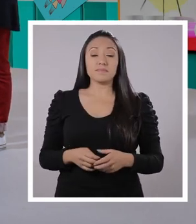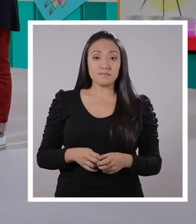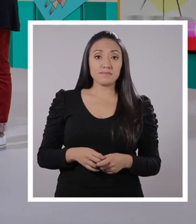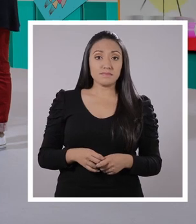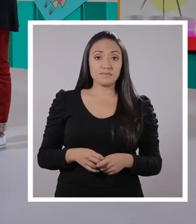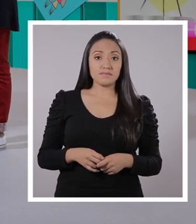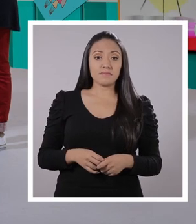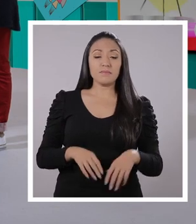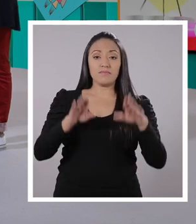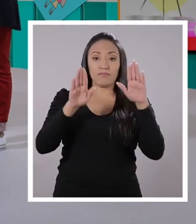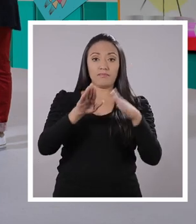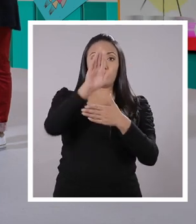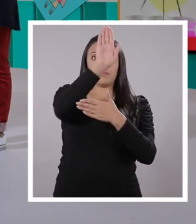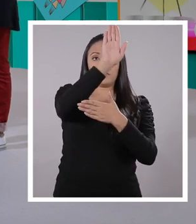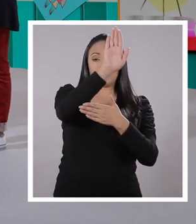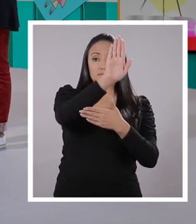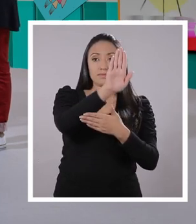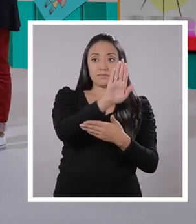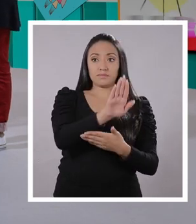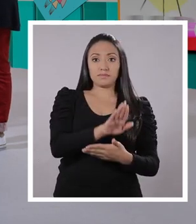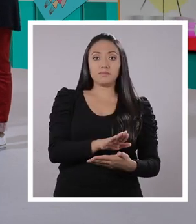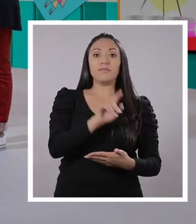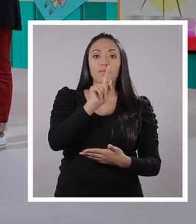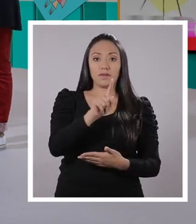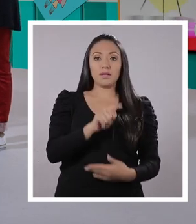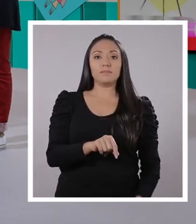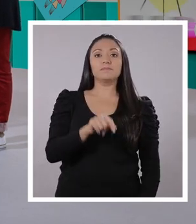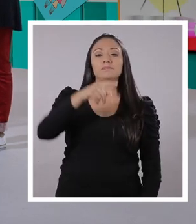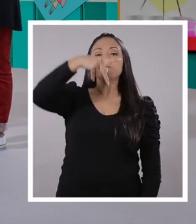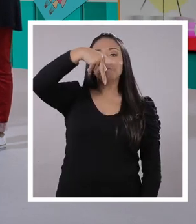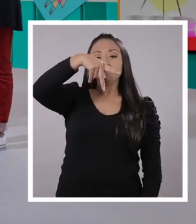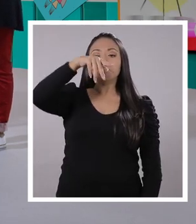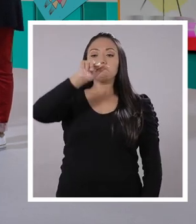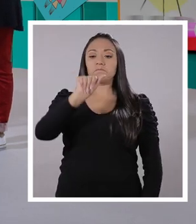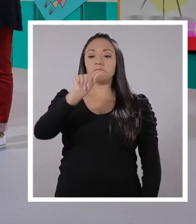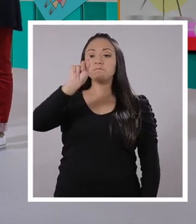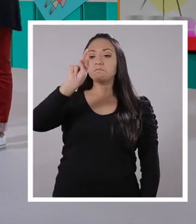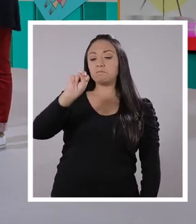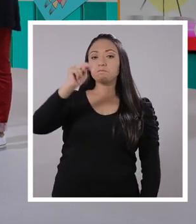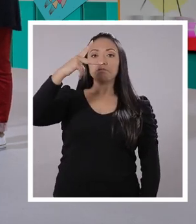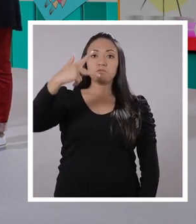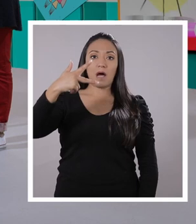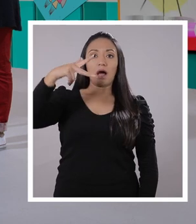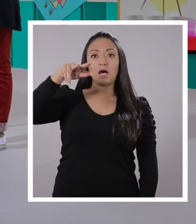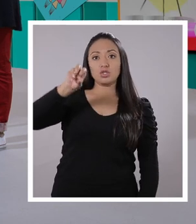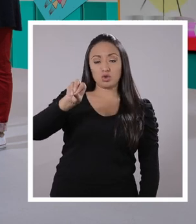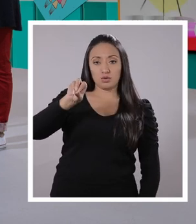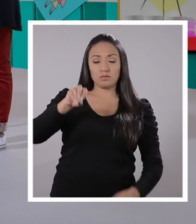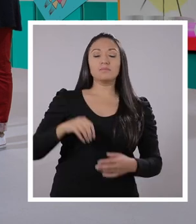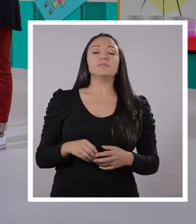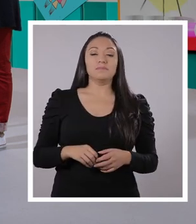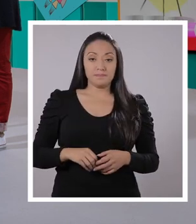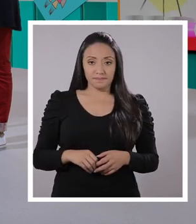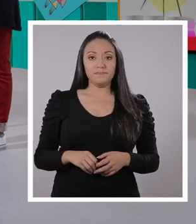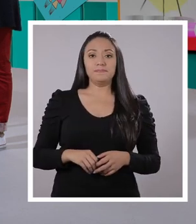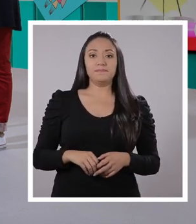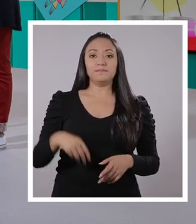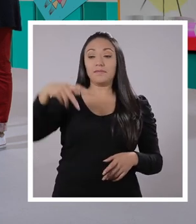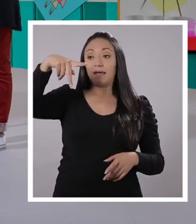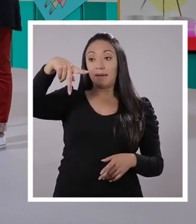va saliendo en el camino. Ok, es una buena técnica. Dice P-A-N-C